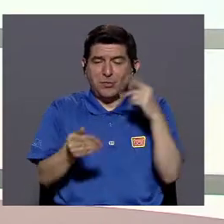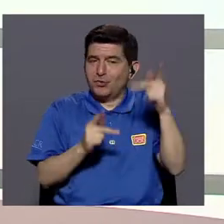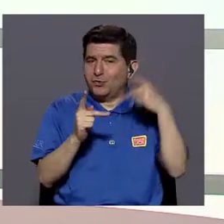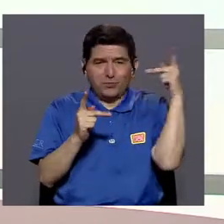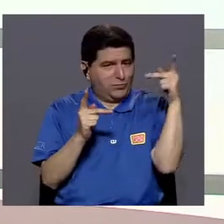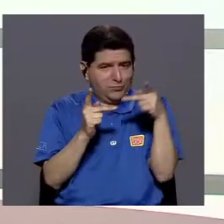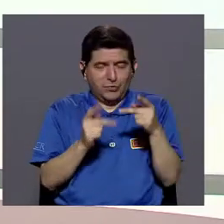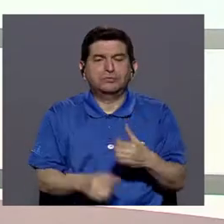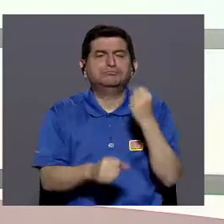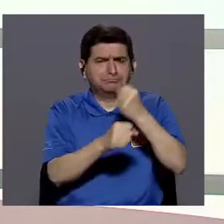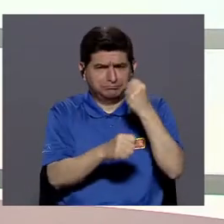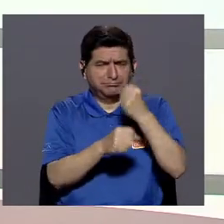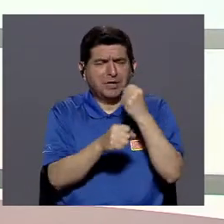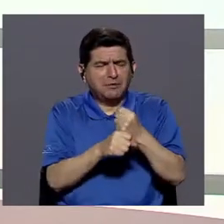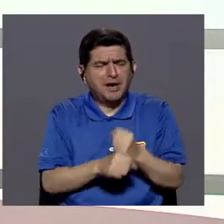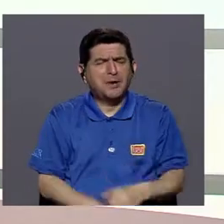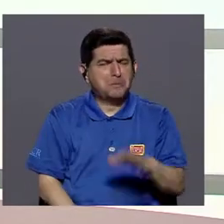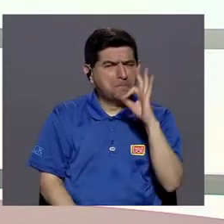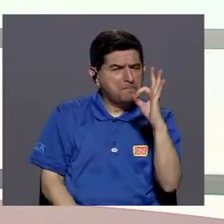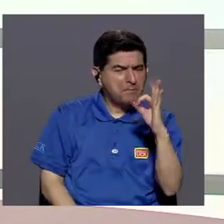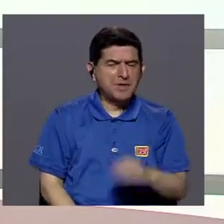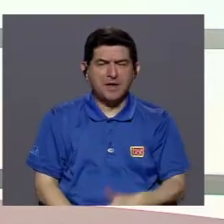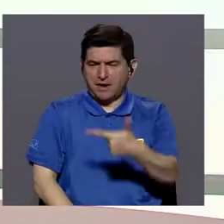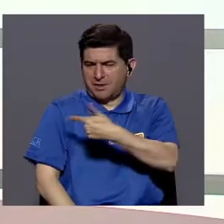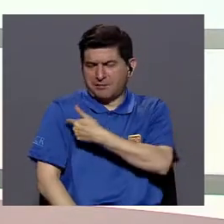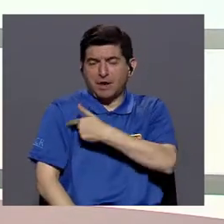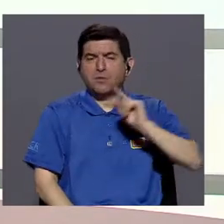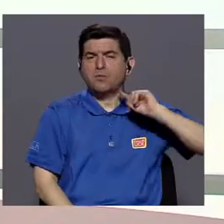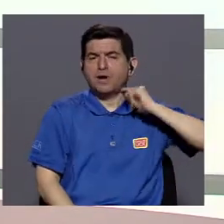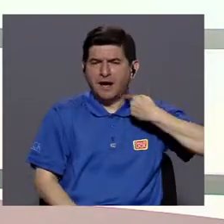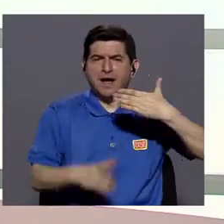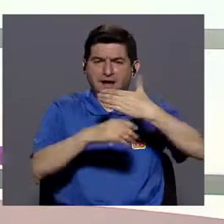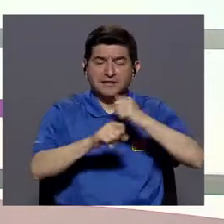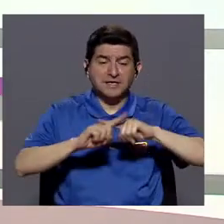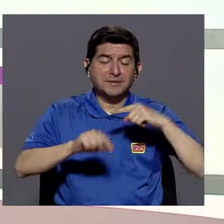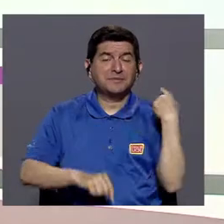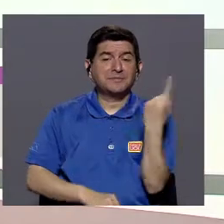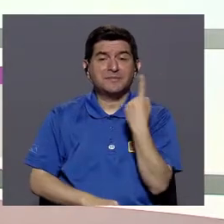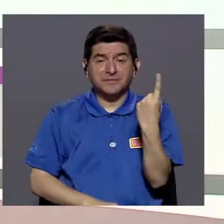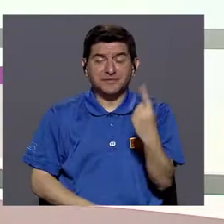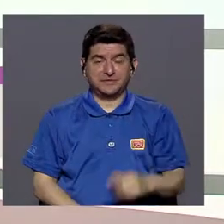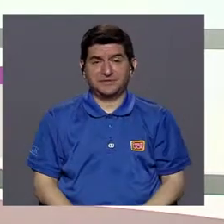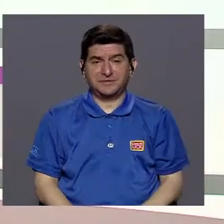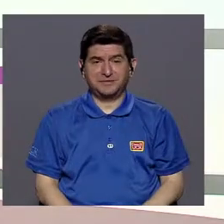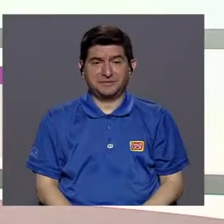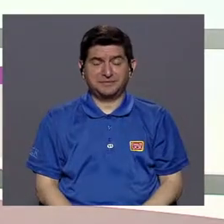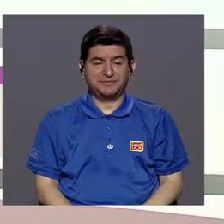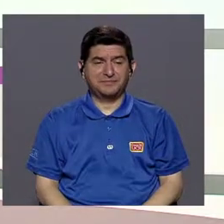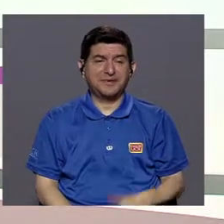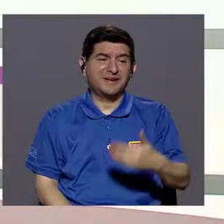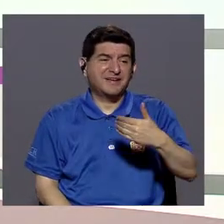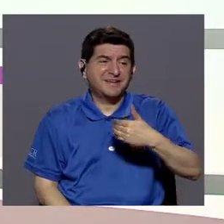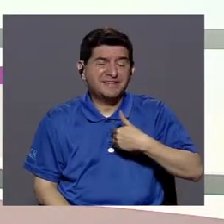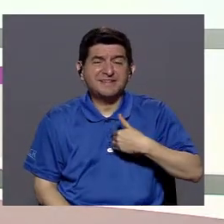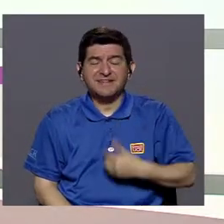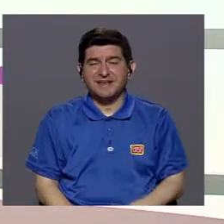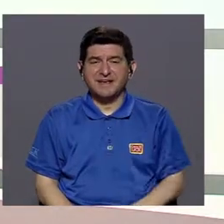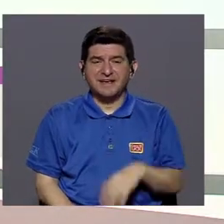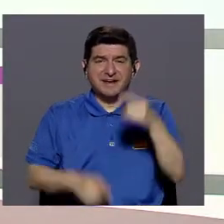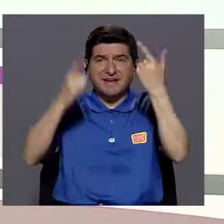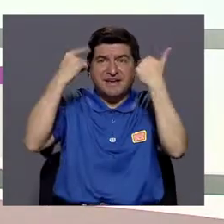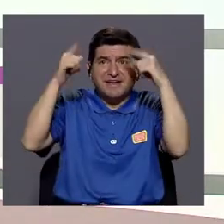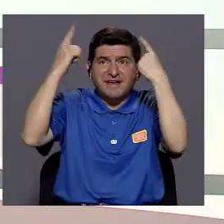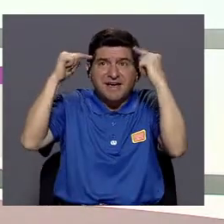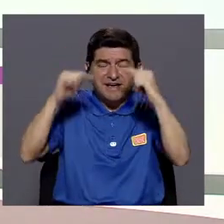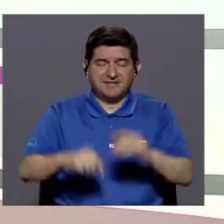perfecto. Entonces, aunque se trabaje muy finamente y se haga una vacuna muy, muy cara, siempre va a tener lo que se llama la